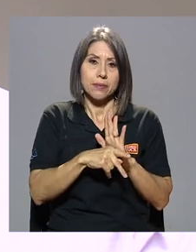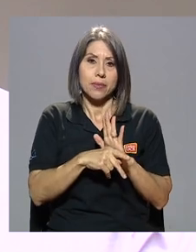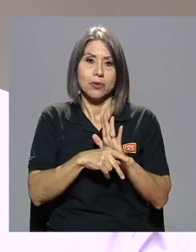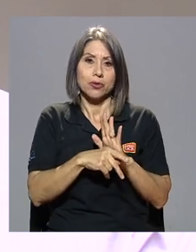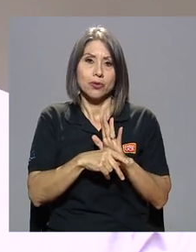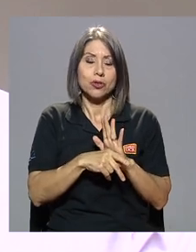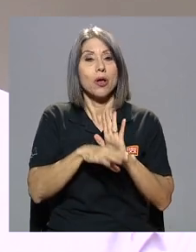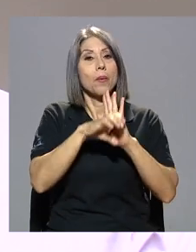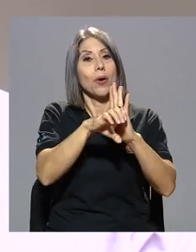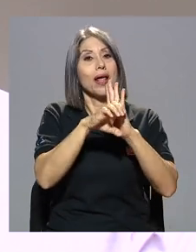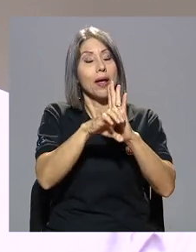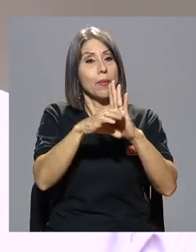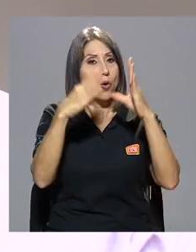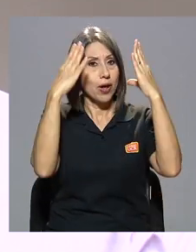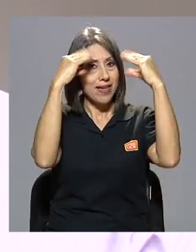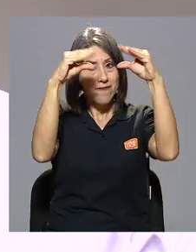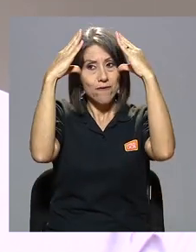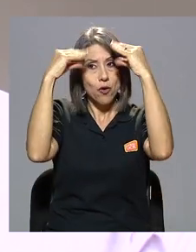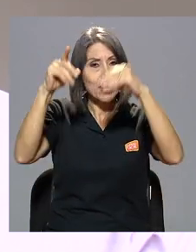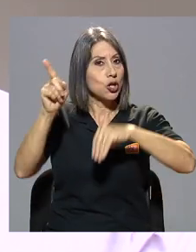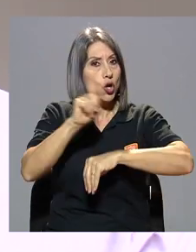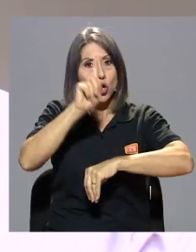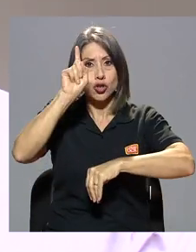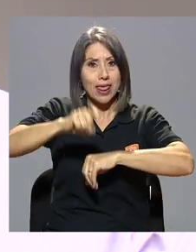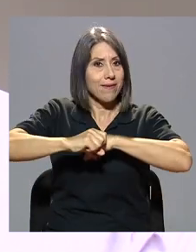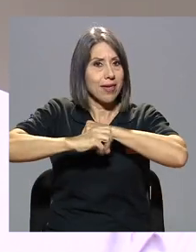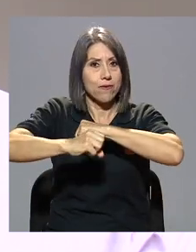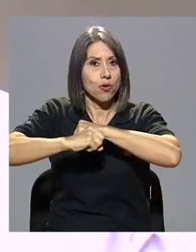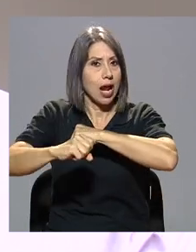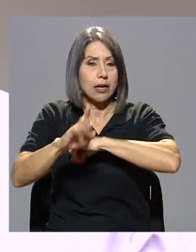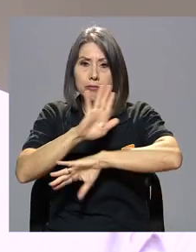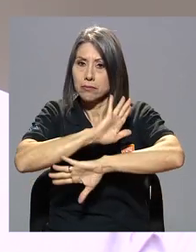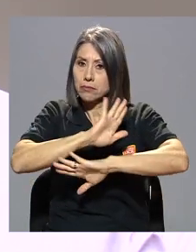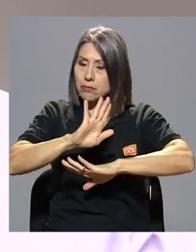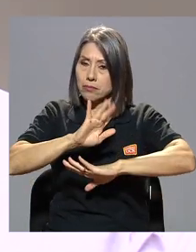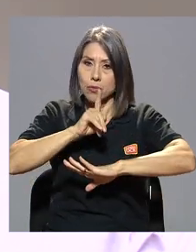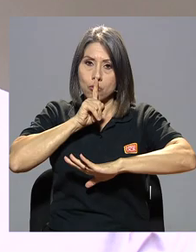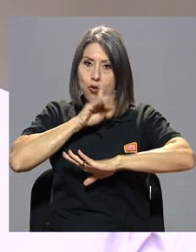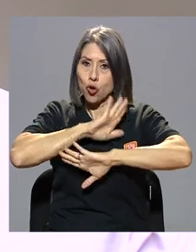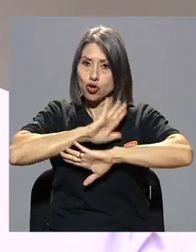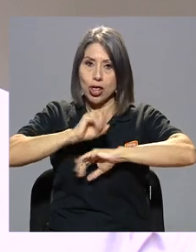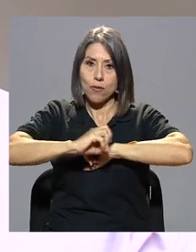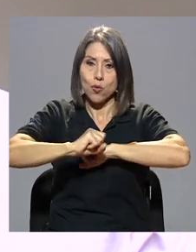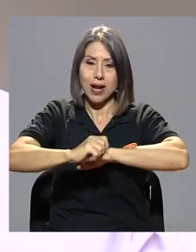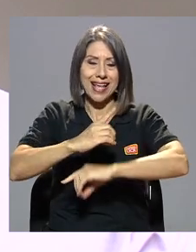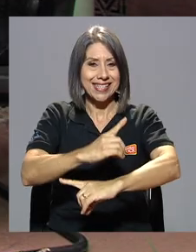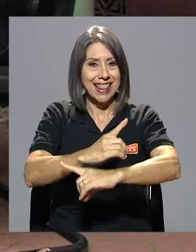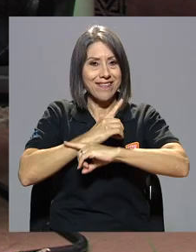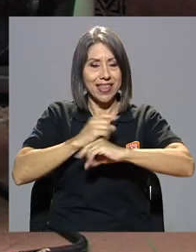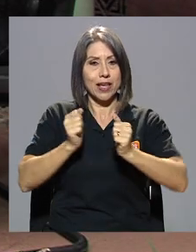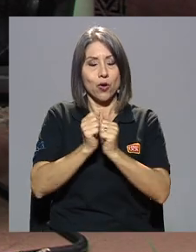lo que es información que no se debe divulgar no se divulga y se defiende hasta con la vida